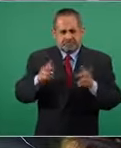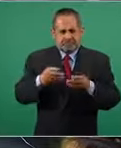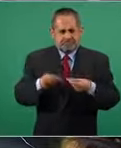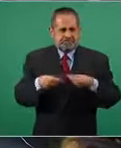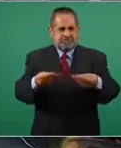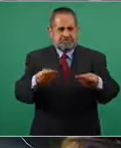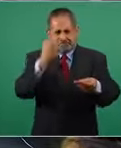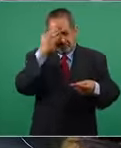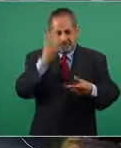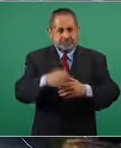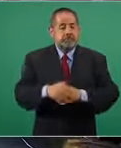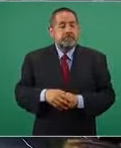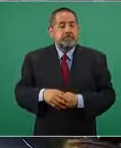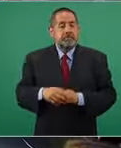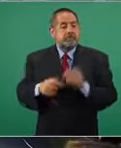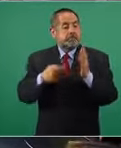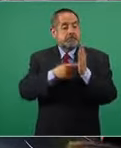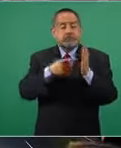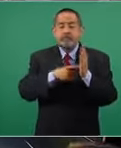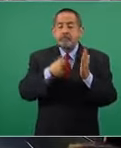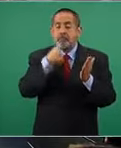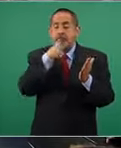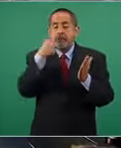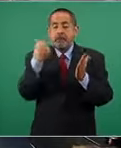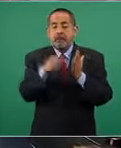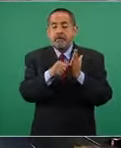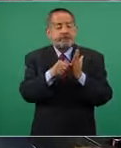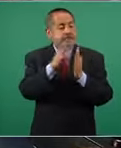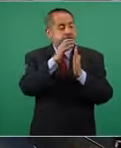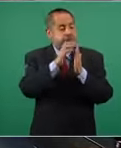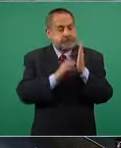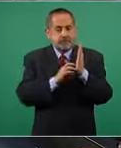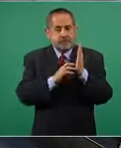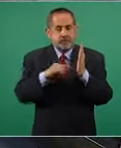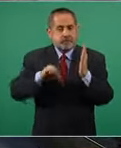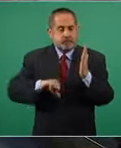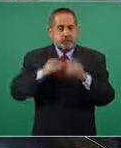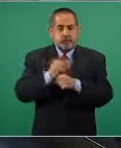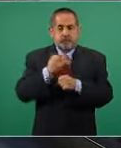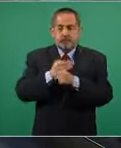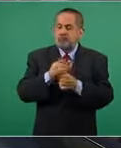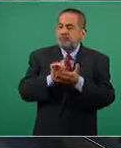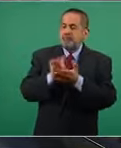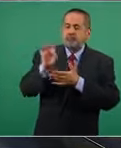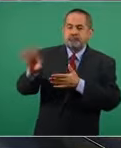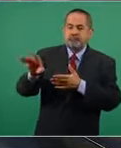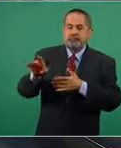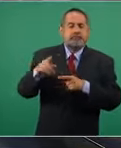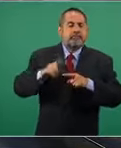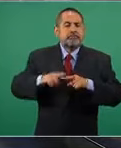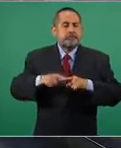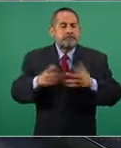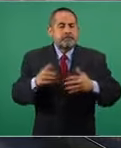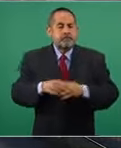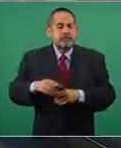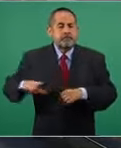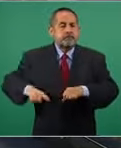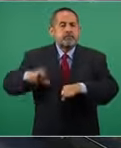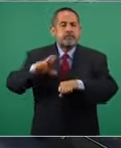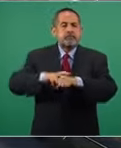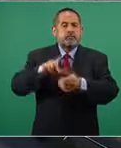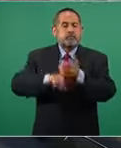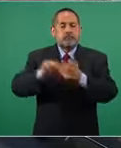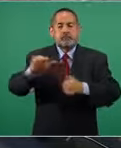es una carta que el día de hoy estoy enviando a la gobernadora de